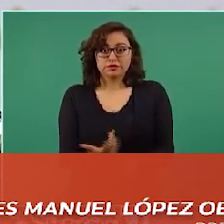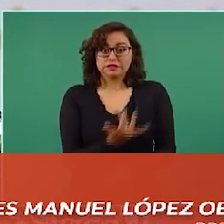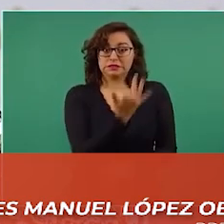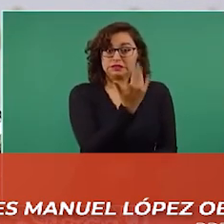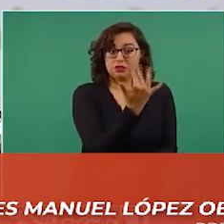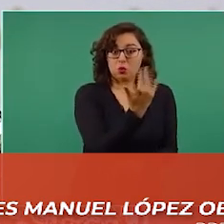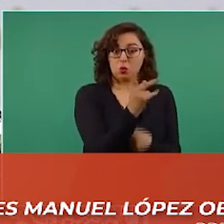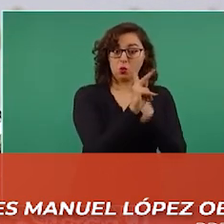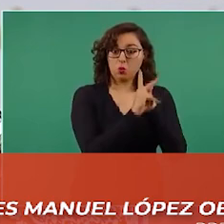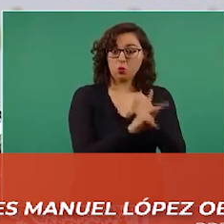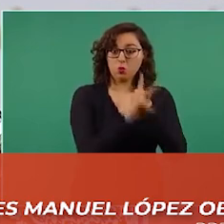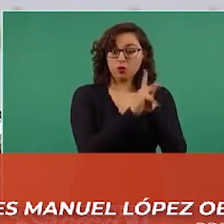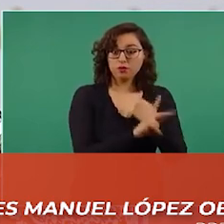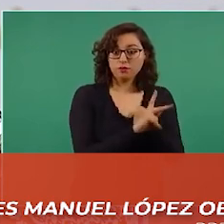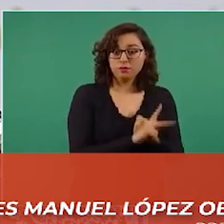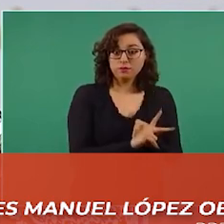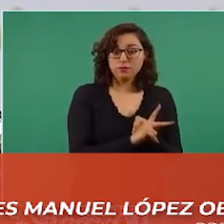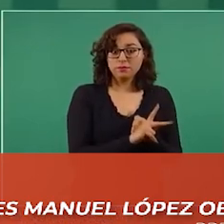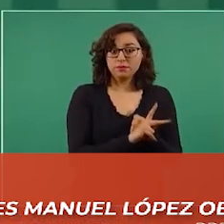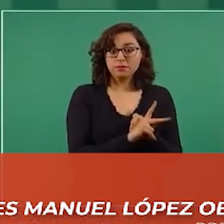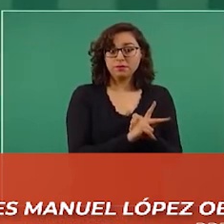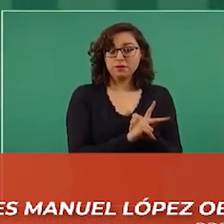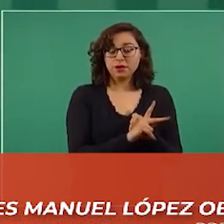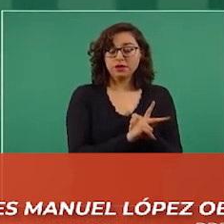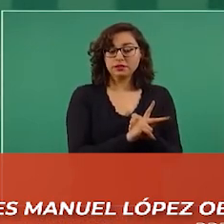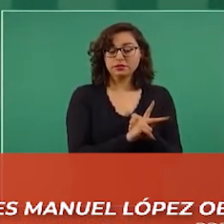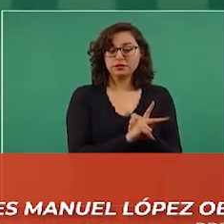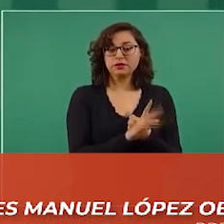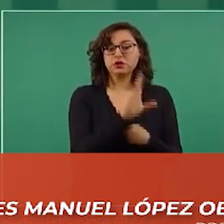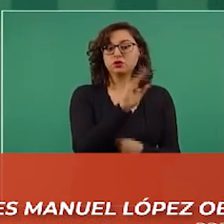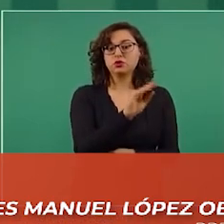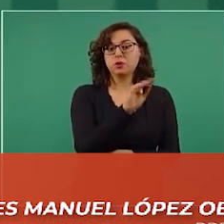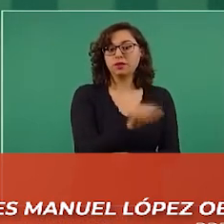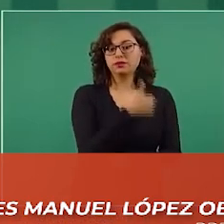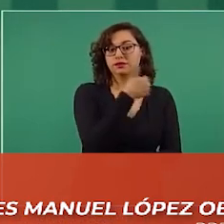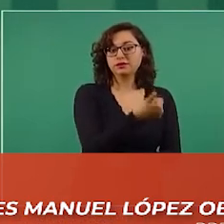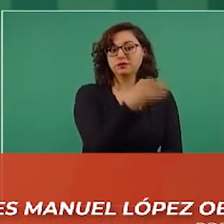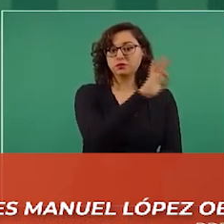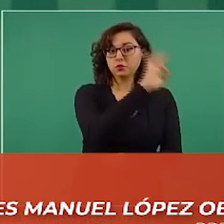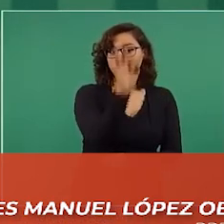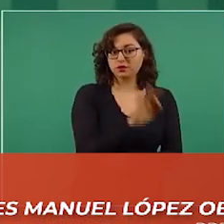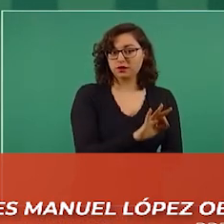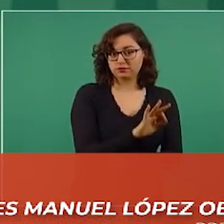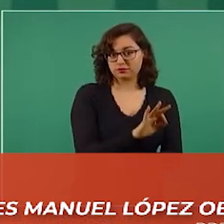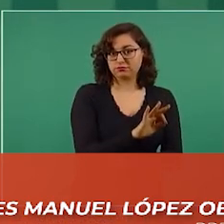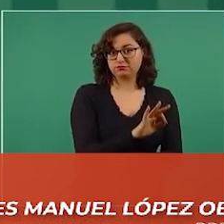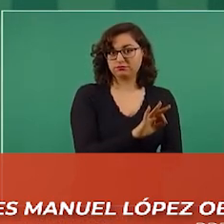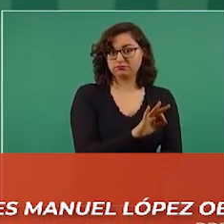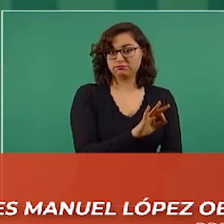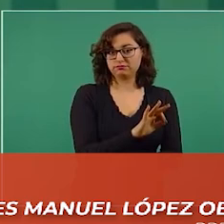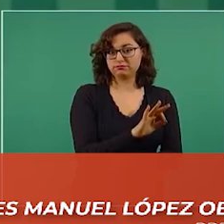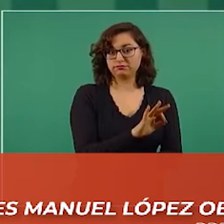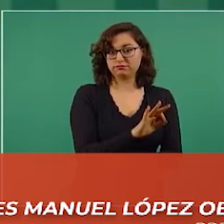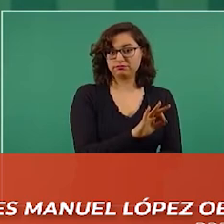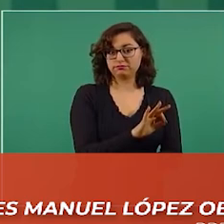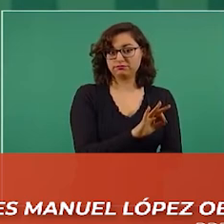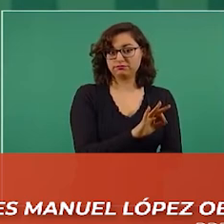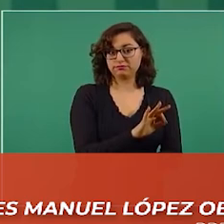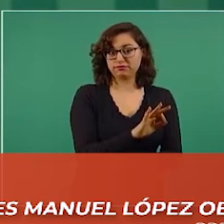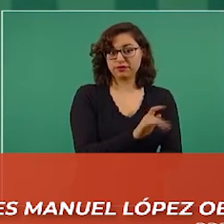han concentrado el noventa y seis por ciento mientras